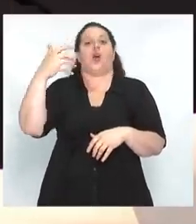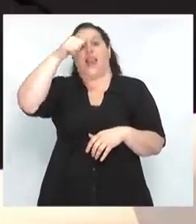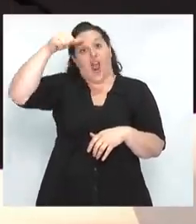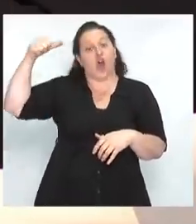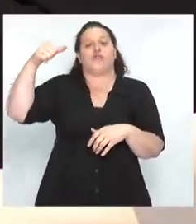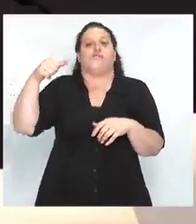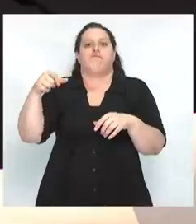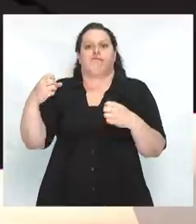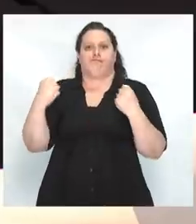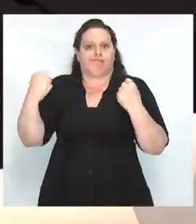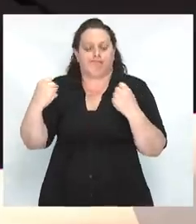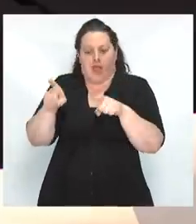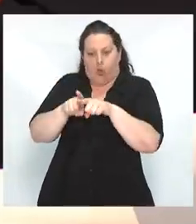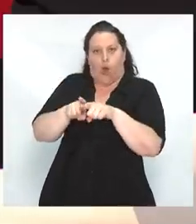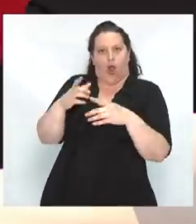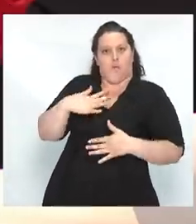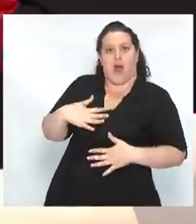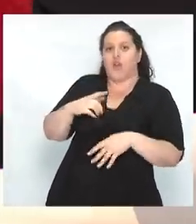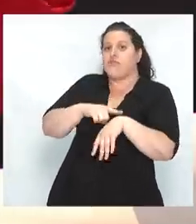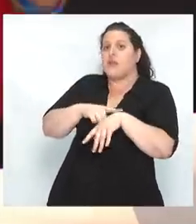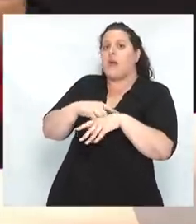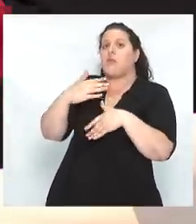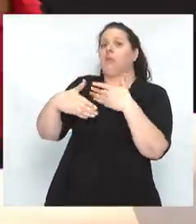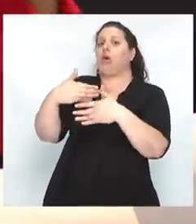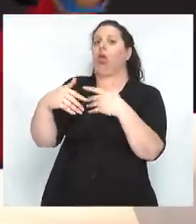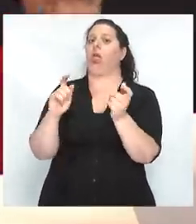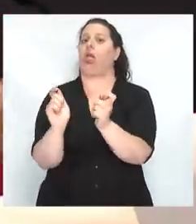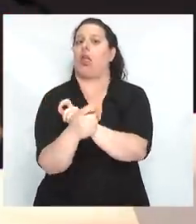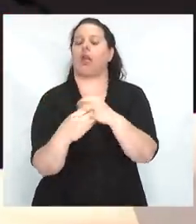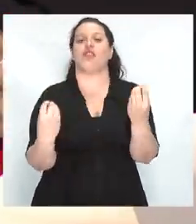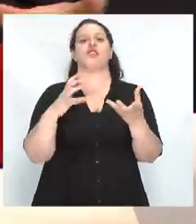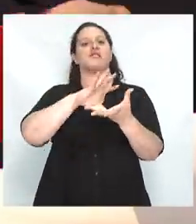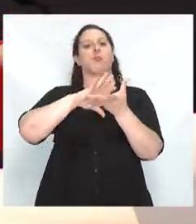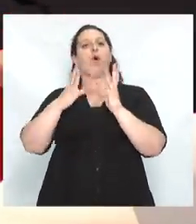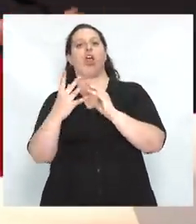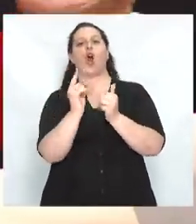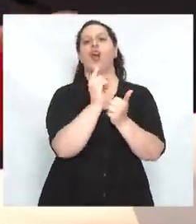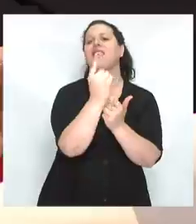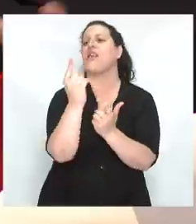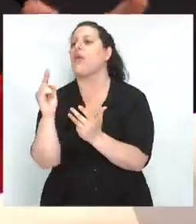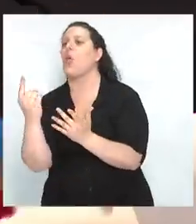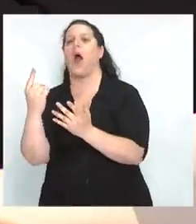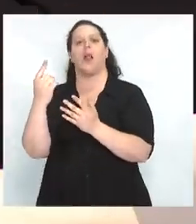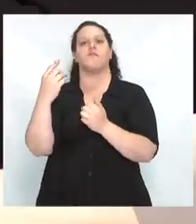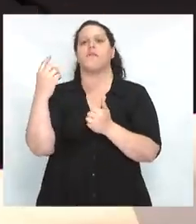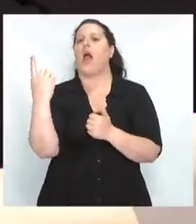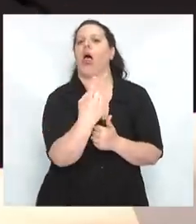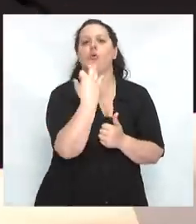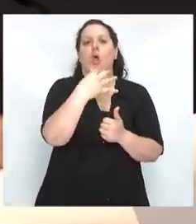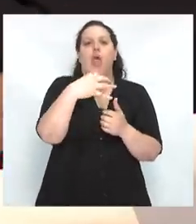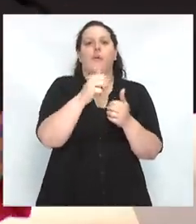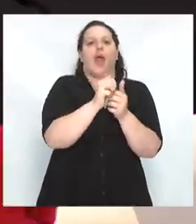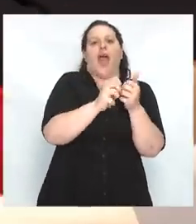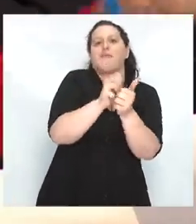más fuerza. No tiene sentido que en ese modelo neoliberal, individualista, donde todos tenemos que ser empresarios de nosotros